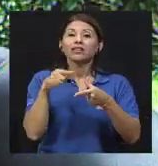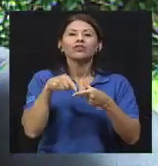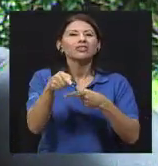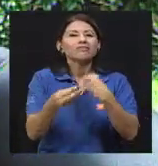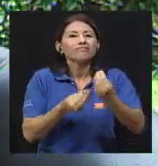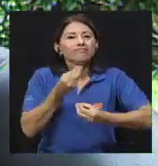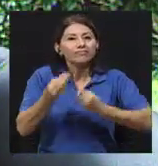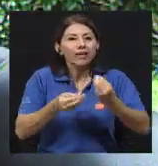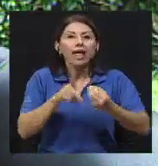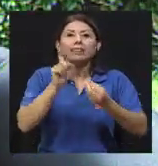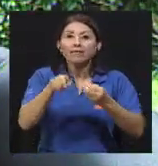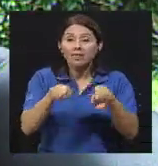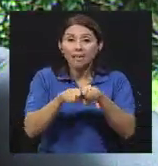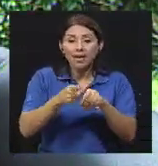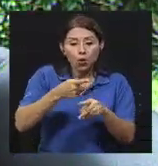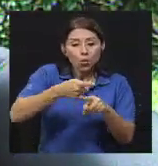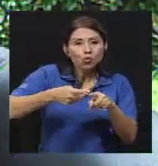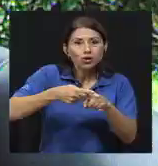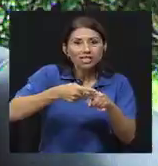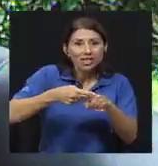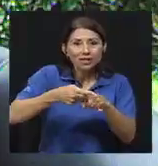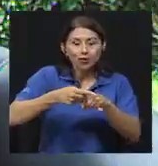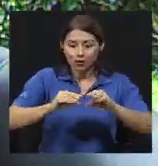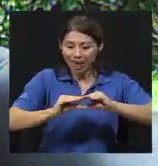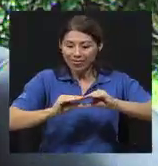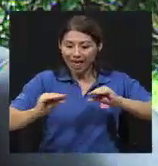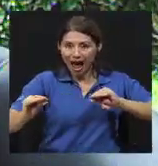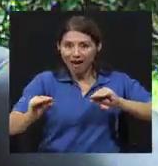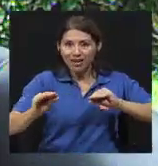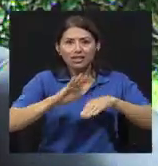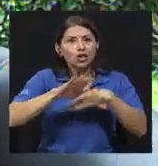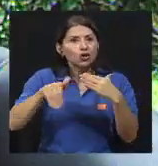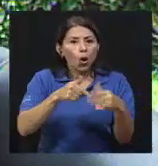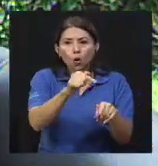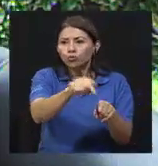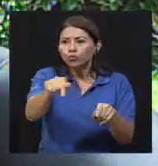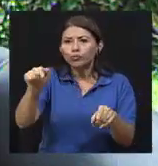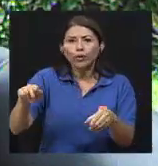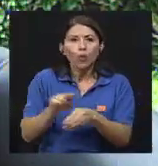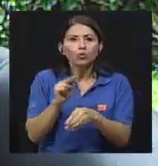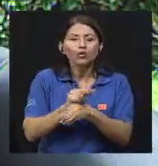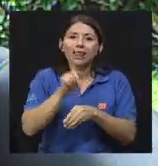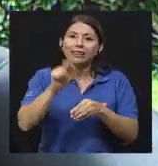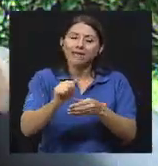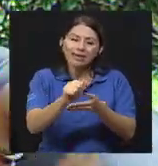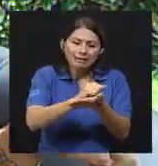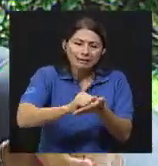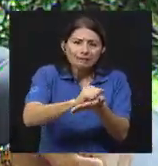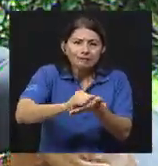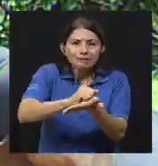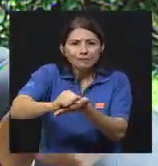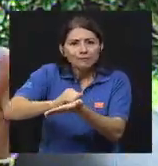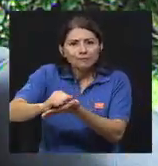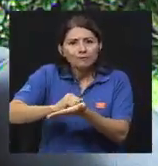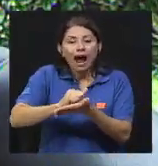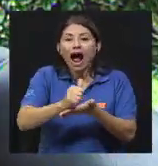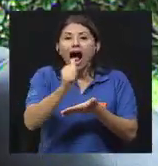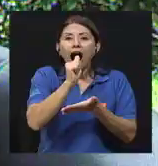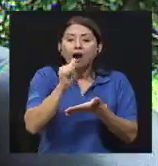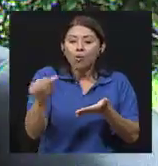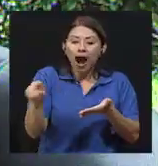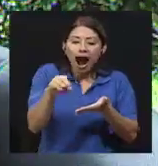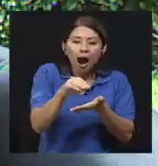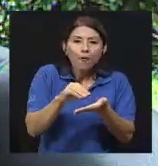hay que agregar que hay que lavar cuchillos y tablas de picar y todo lo que se quipe. Y la mejor manera es agua, jabón